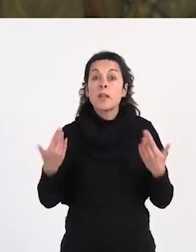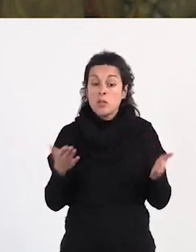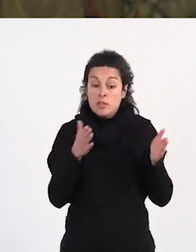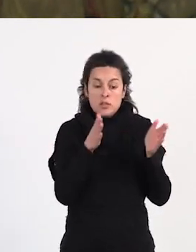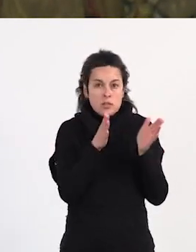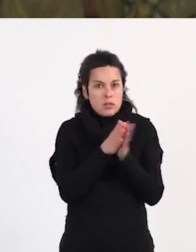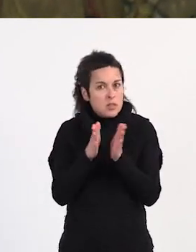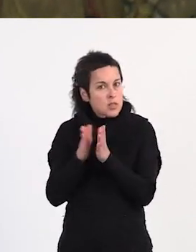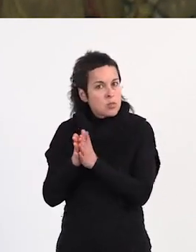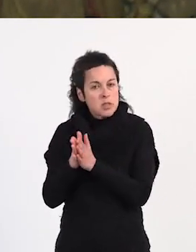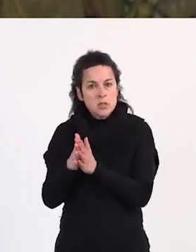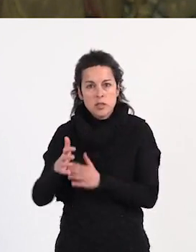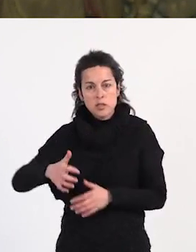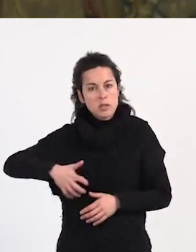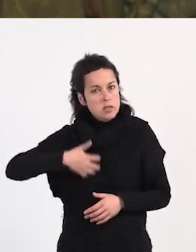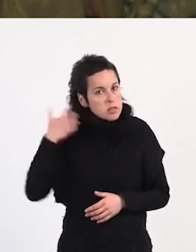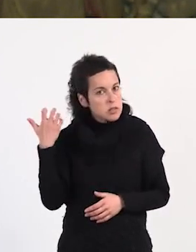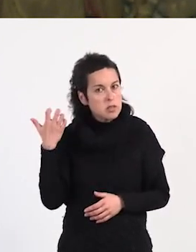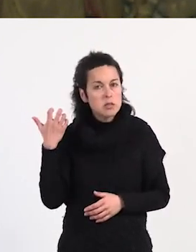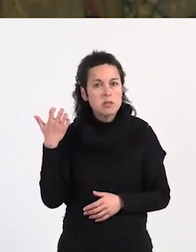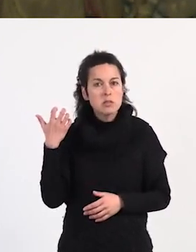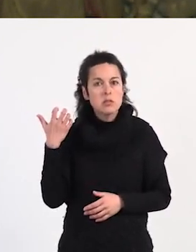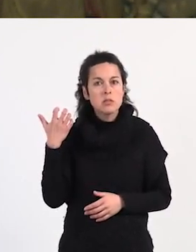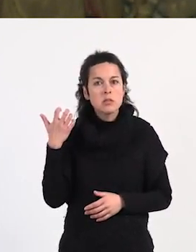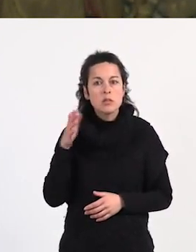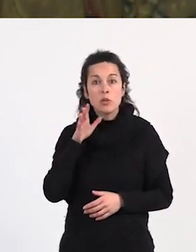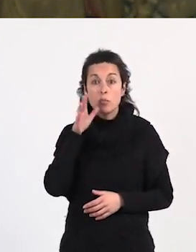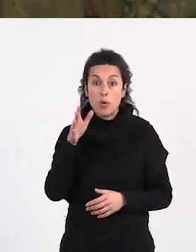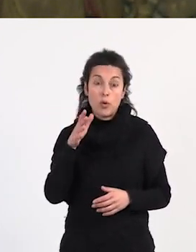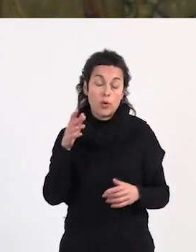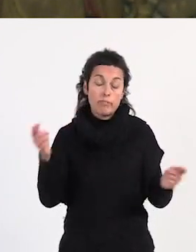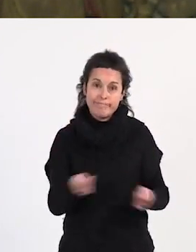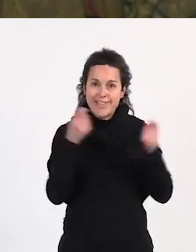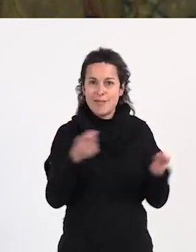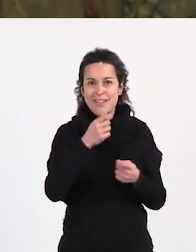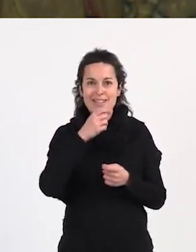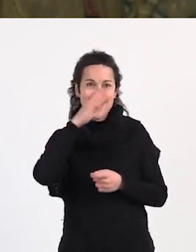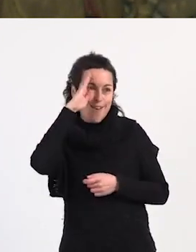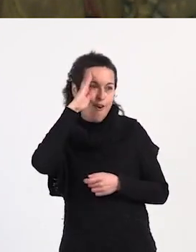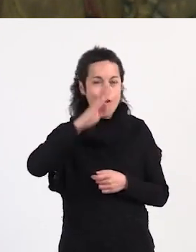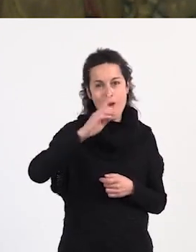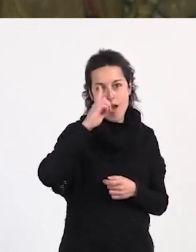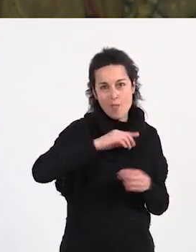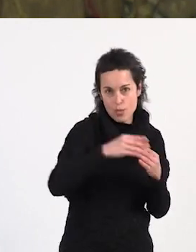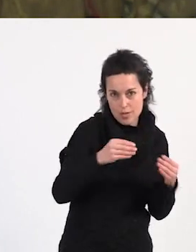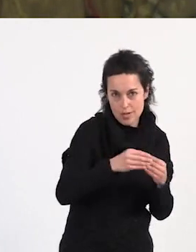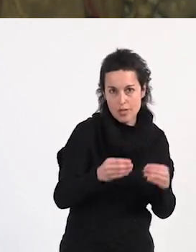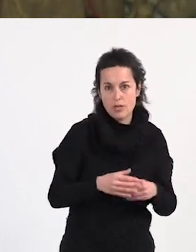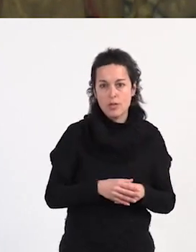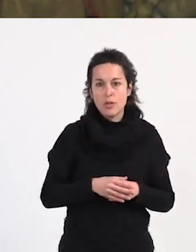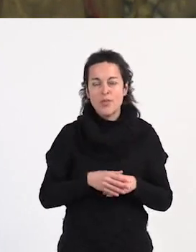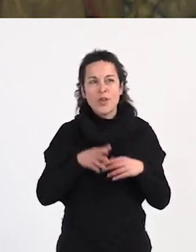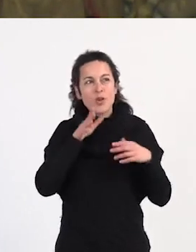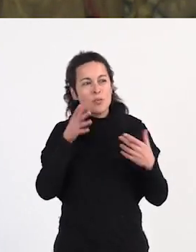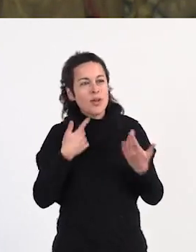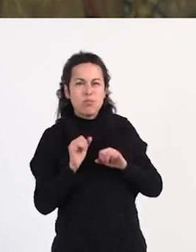están muy dolidas, están muy dolidas por este... la putero o por toda esta negación